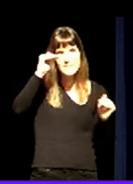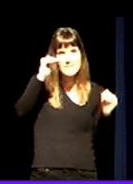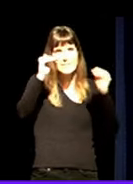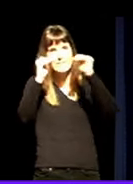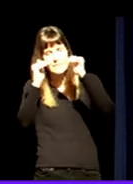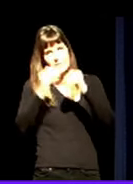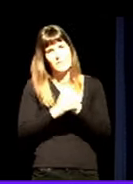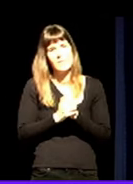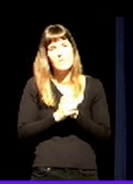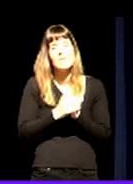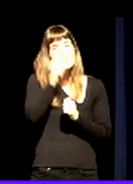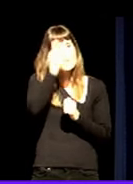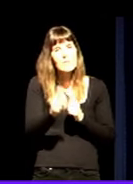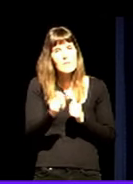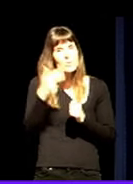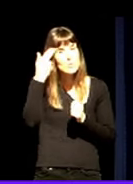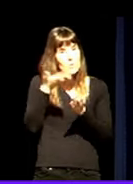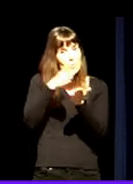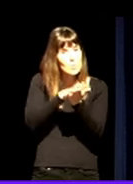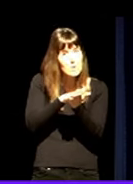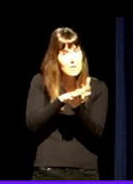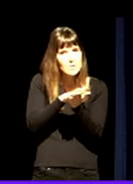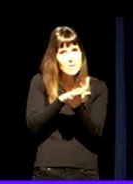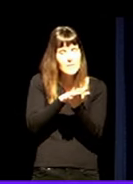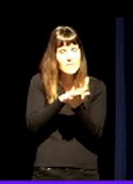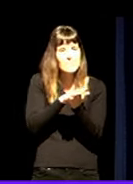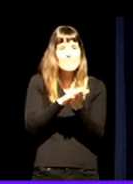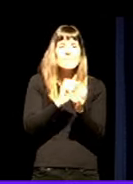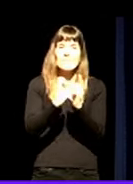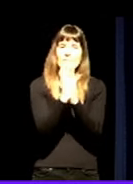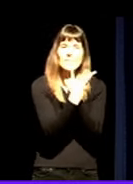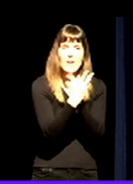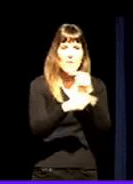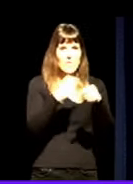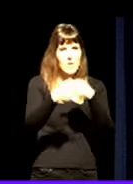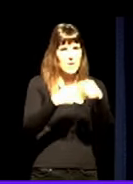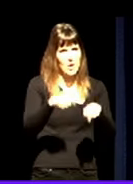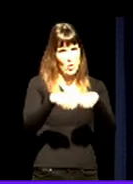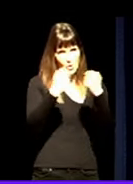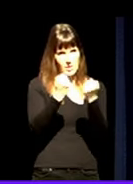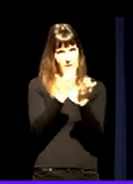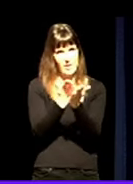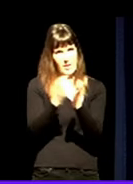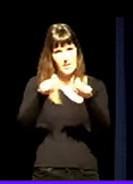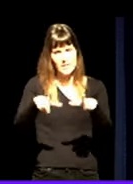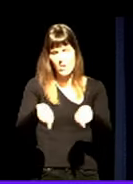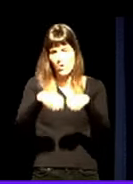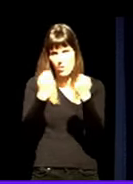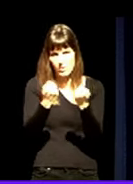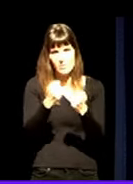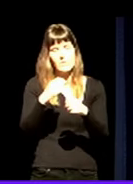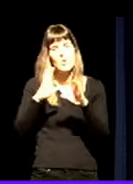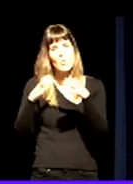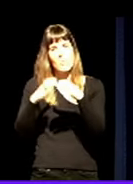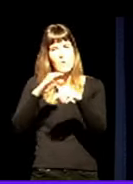Detrás de cada fallecimiento por suicidio hay una familia rota, hay un aula rota, hay un colectivo de amigas y